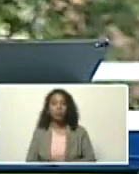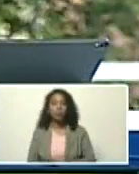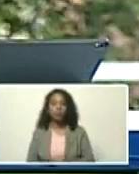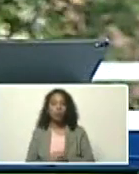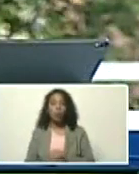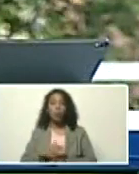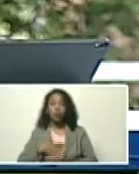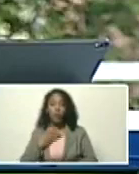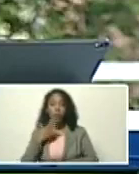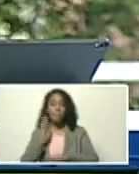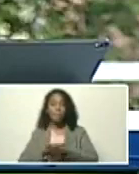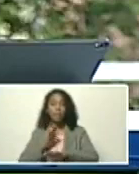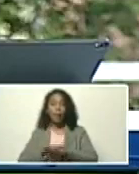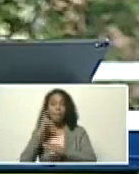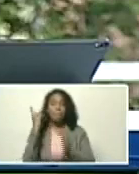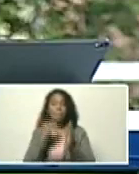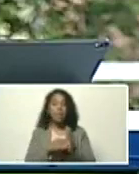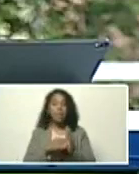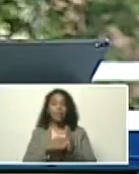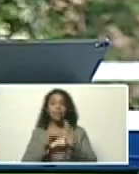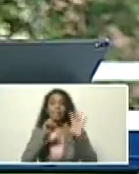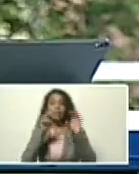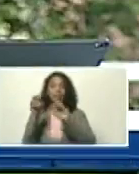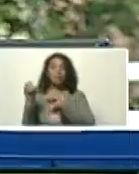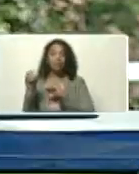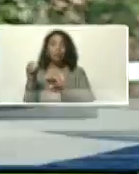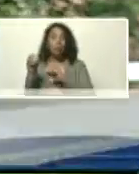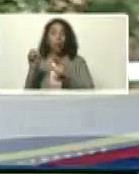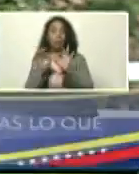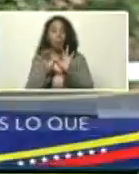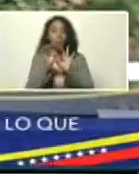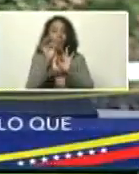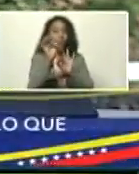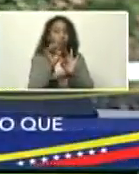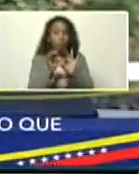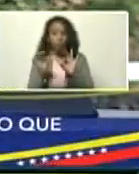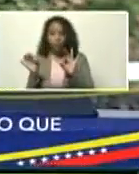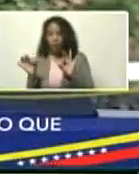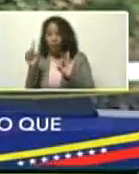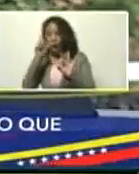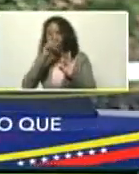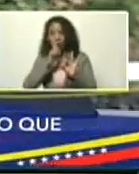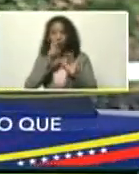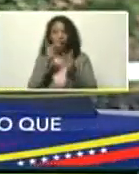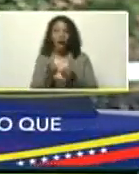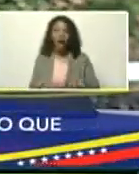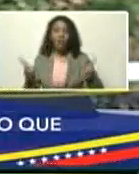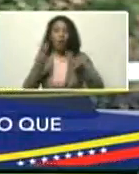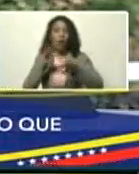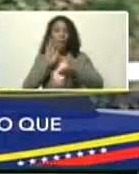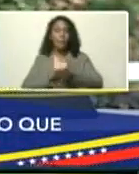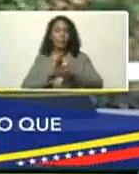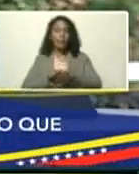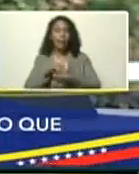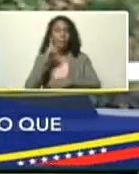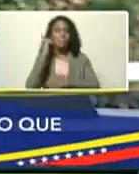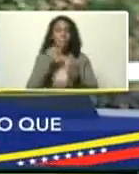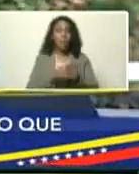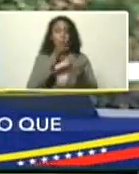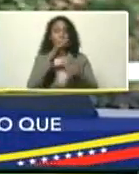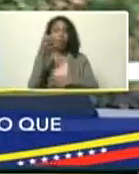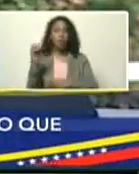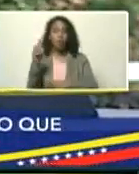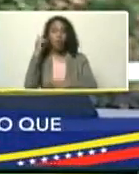podría pasar, de mil setecientos, milímetros, anuales, a valores, que rondan, los mil cuatrocientos, mil